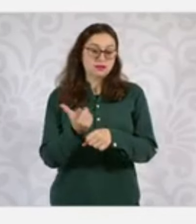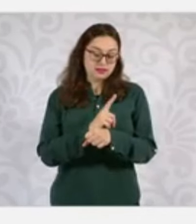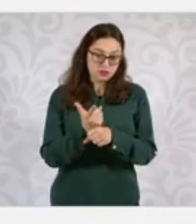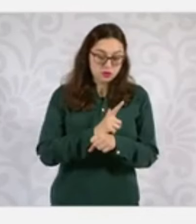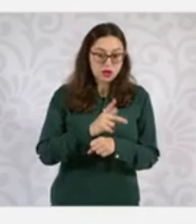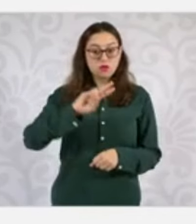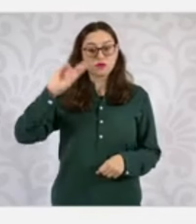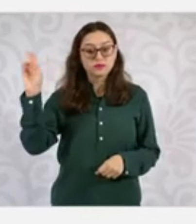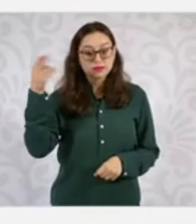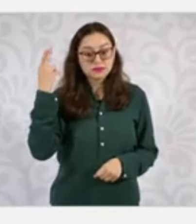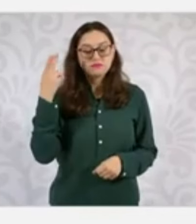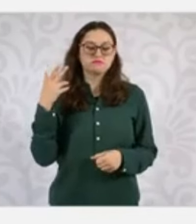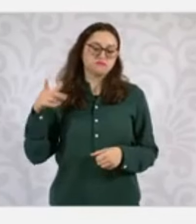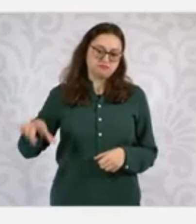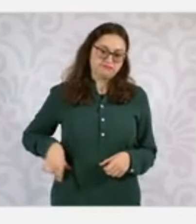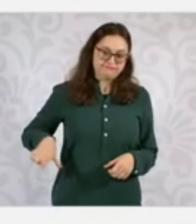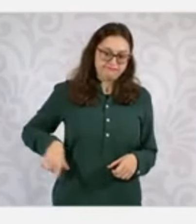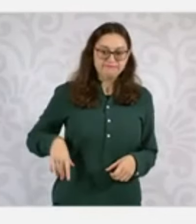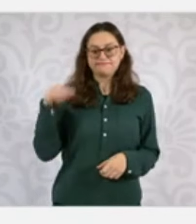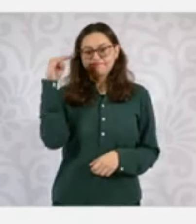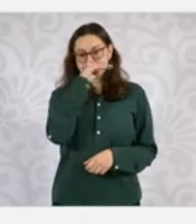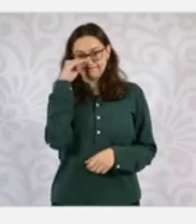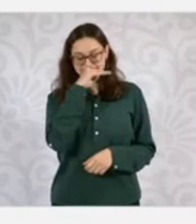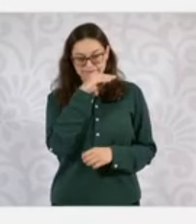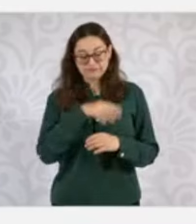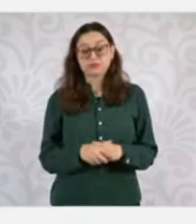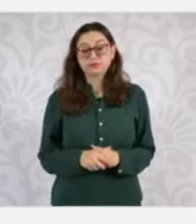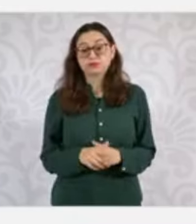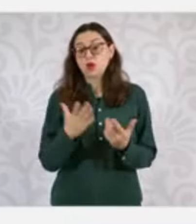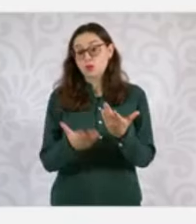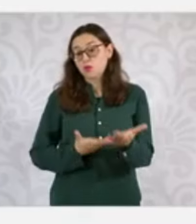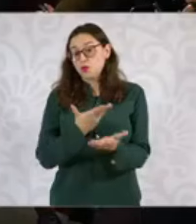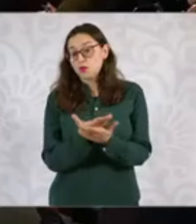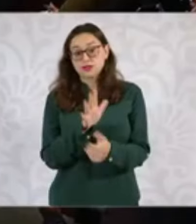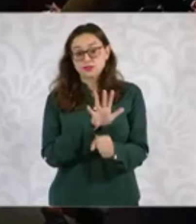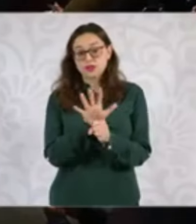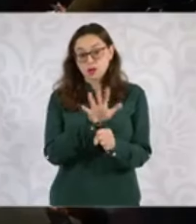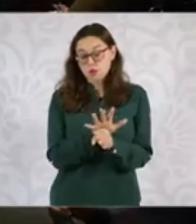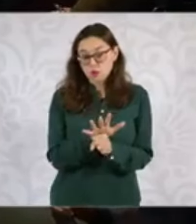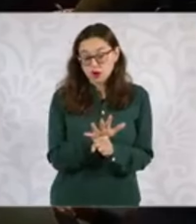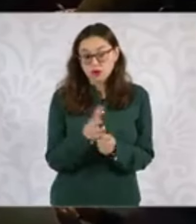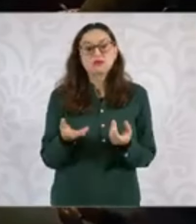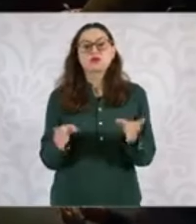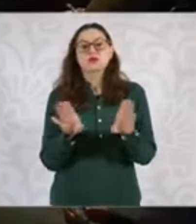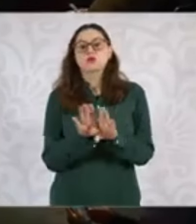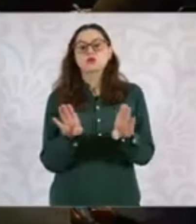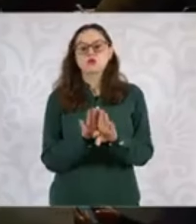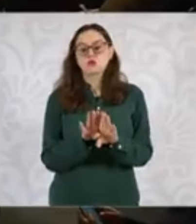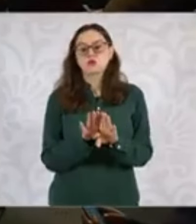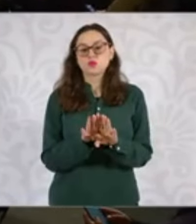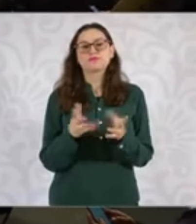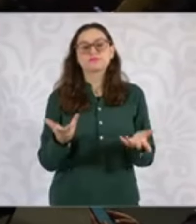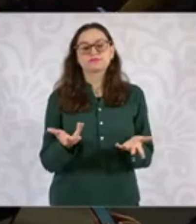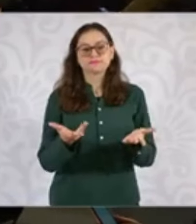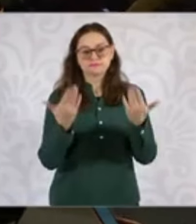gratuitas. ¿Cuál es la propuesta que se está haciendo de esta cobertura? ¿Cuáles son las metas?